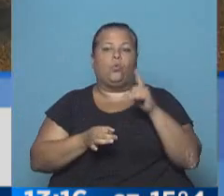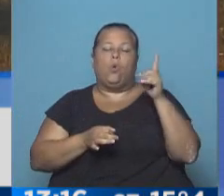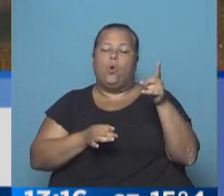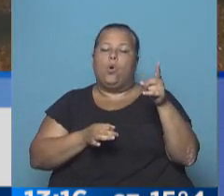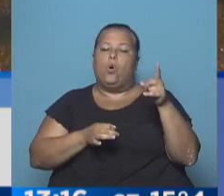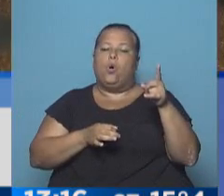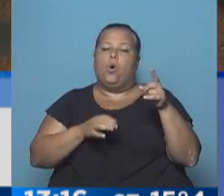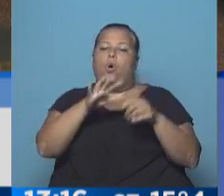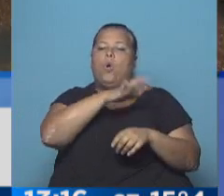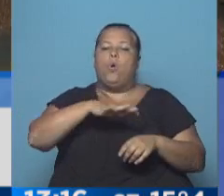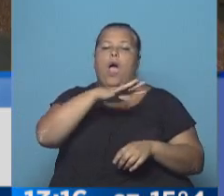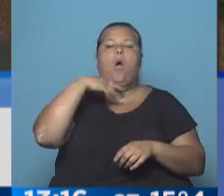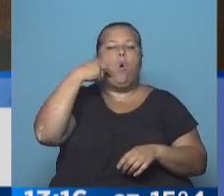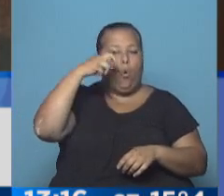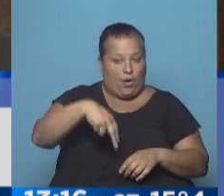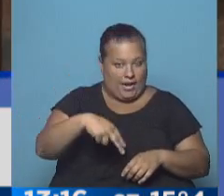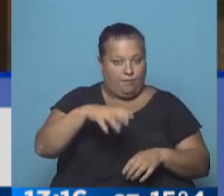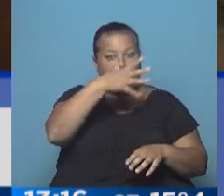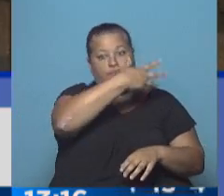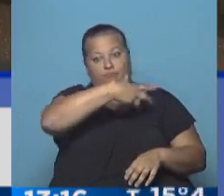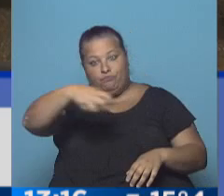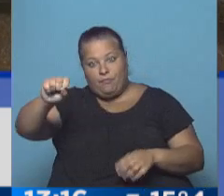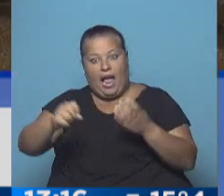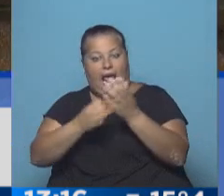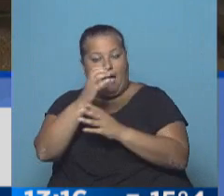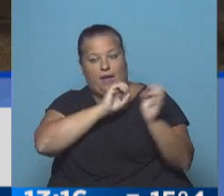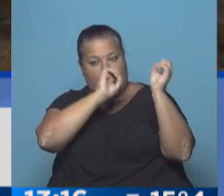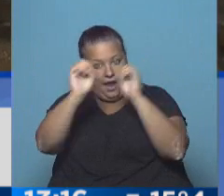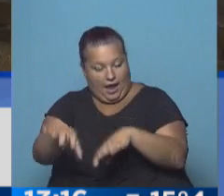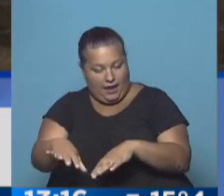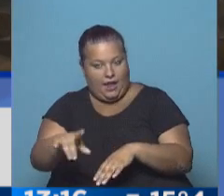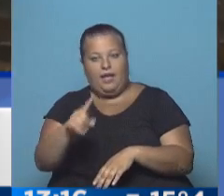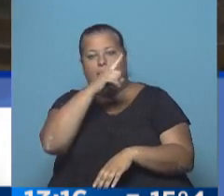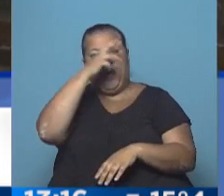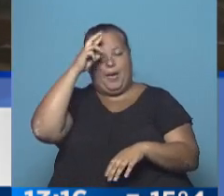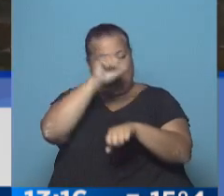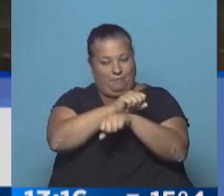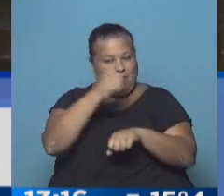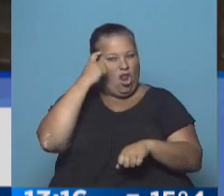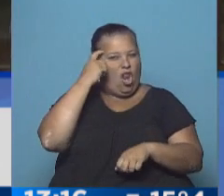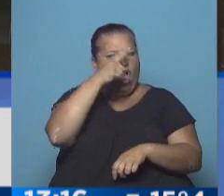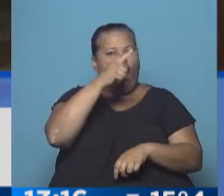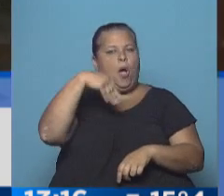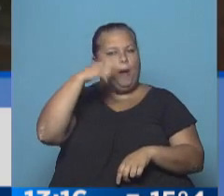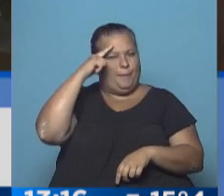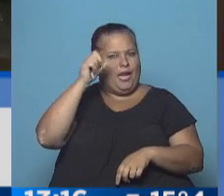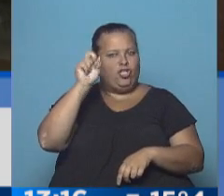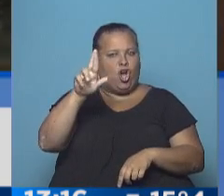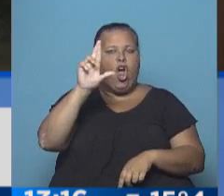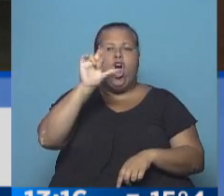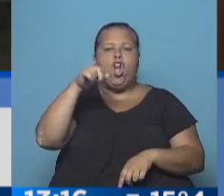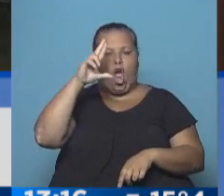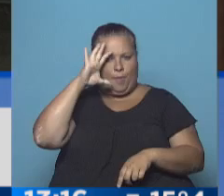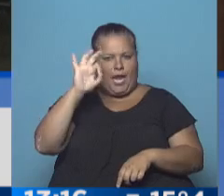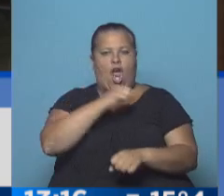en la localidad de Junín, trasladado en las primeras horas de la mañana, desde el penal y el neuropsiquiátrico de Melchor Romero, hasta esta